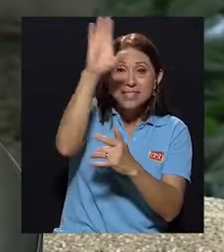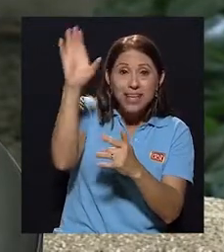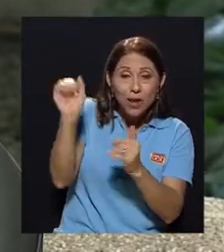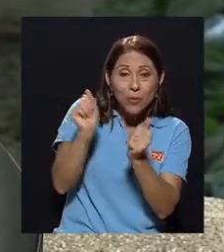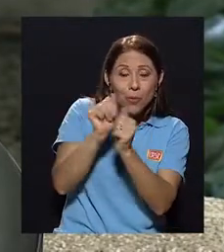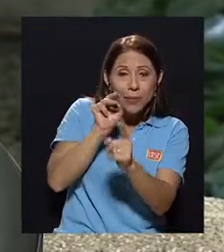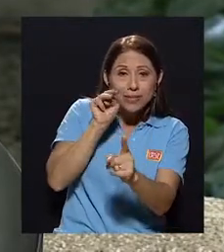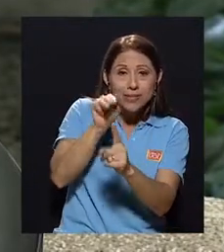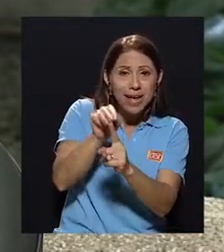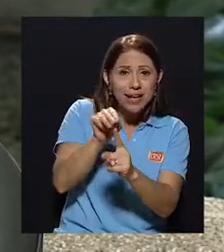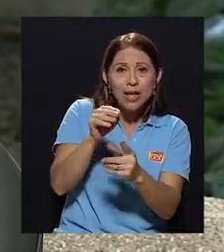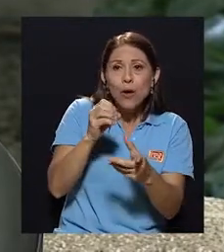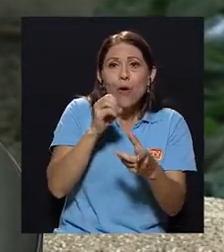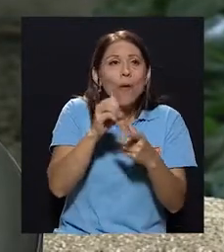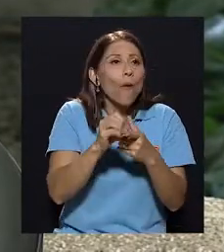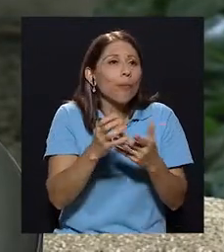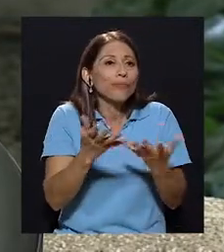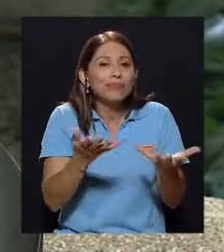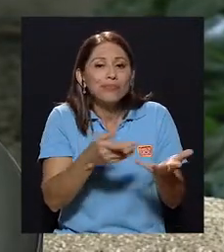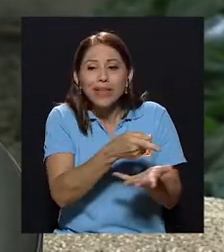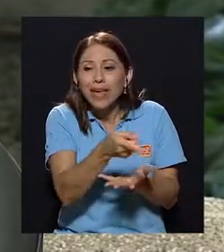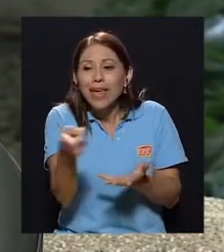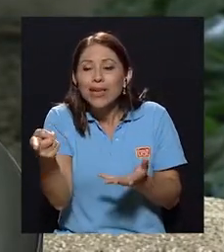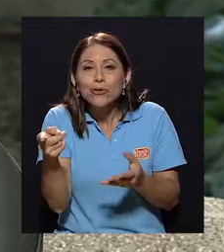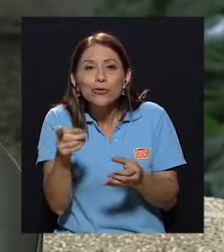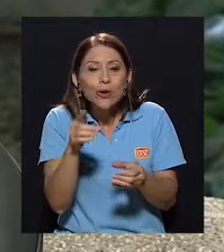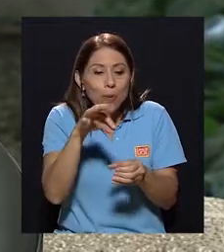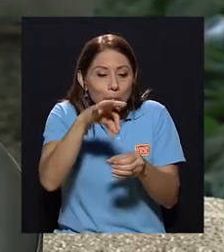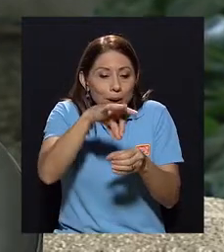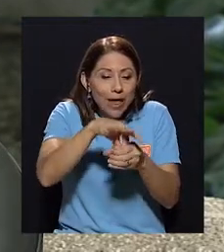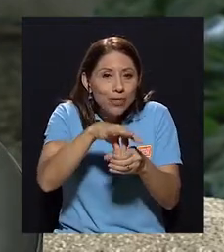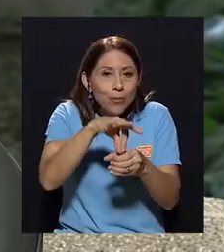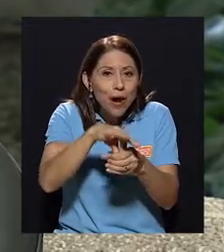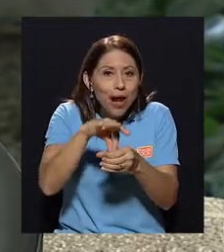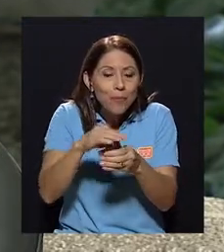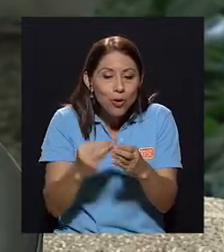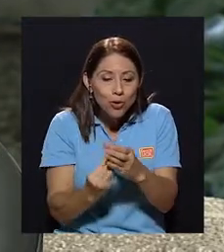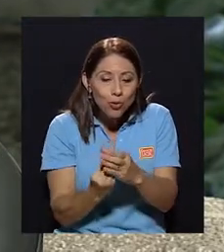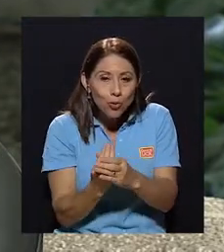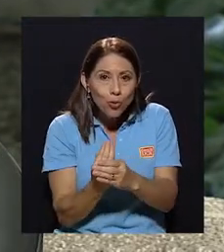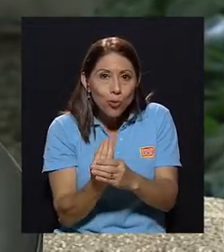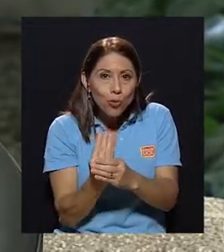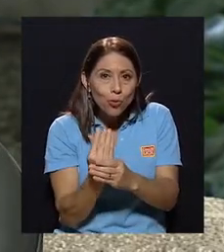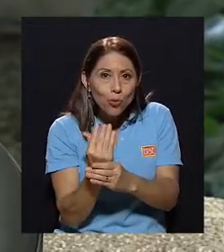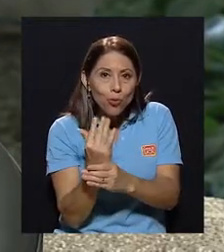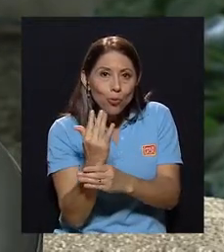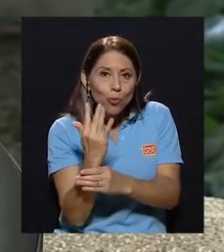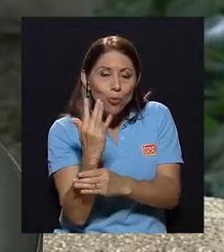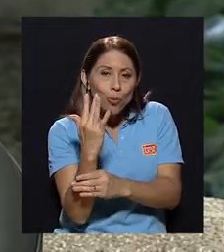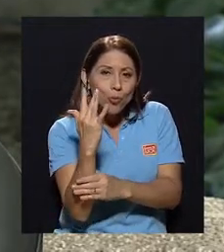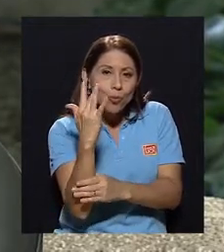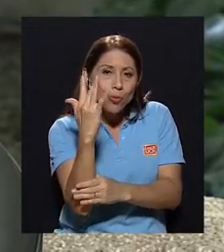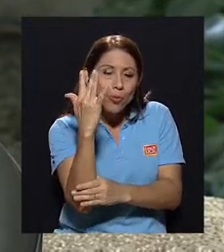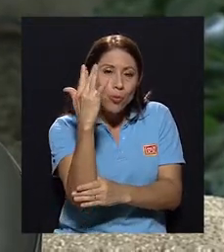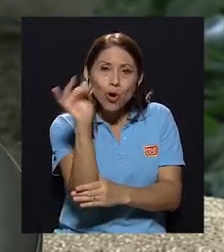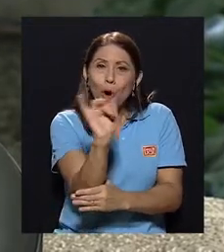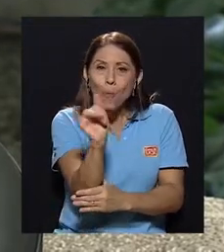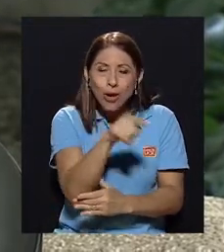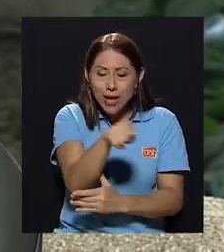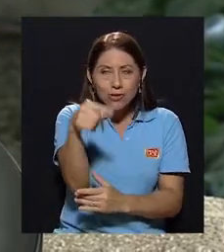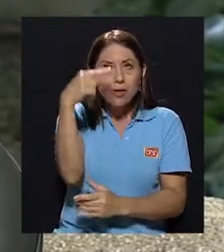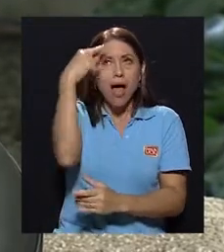niñas pueden hacer a modo de ir simbolizando. Nada, y aquí sí puede sonar como